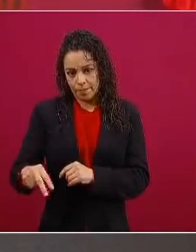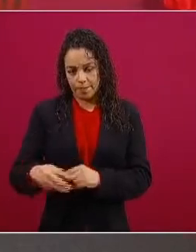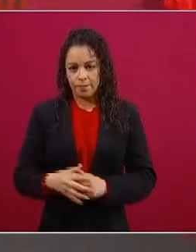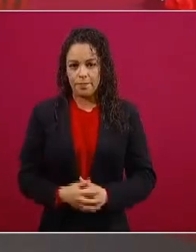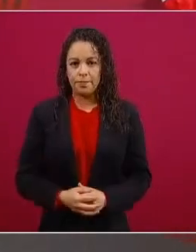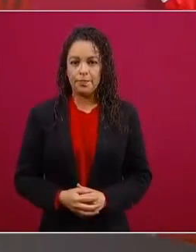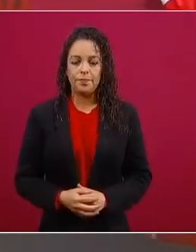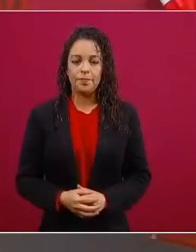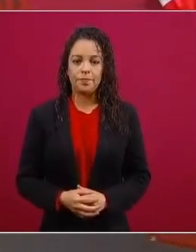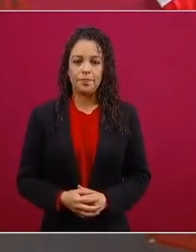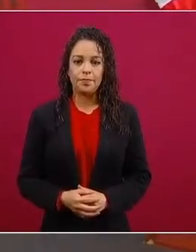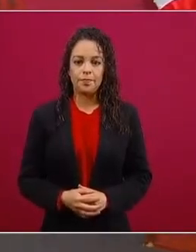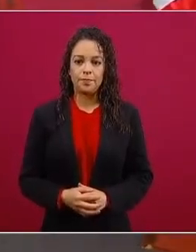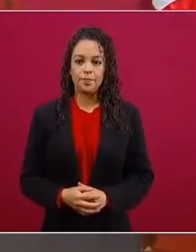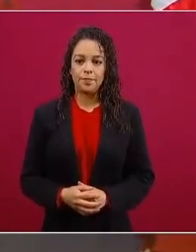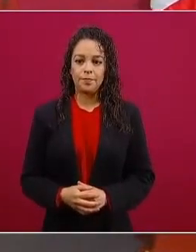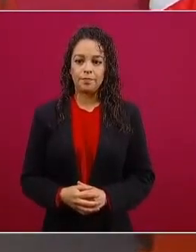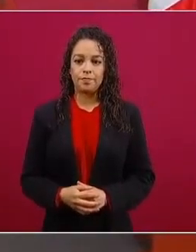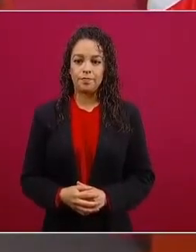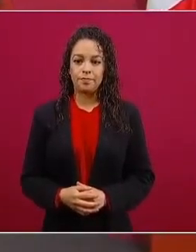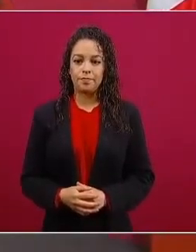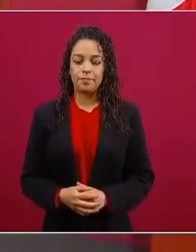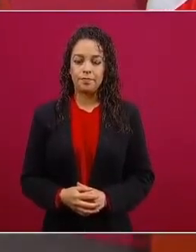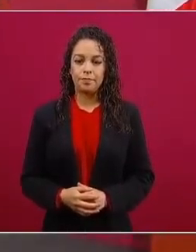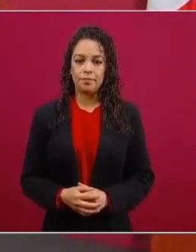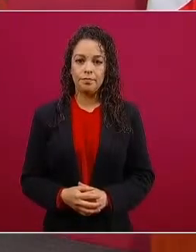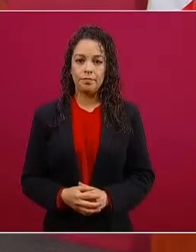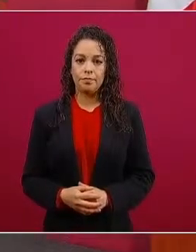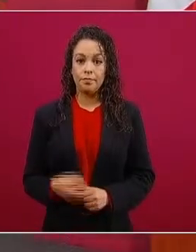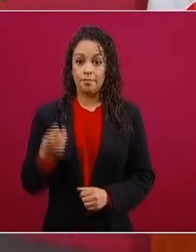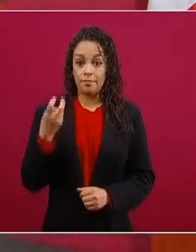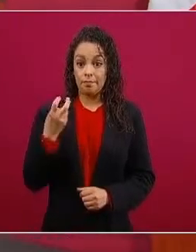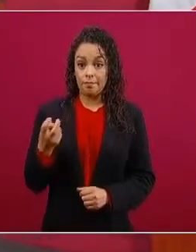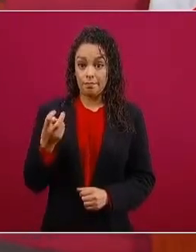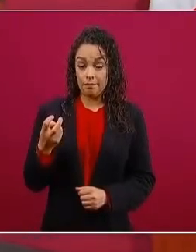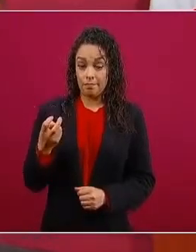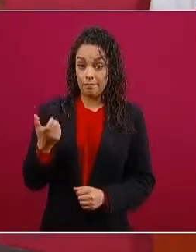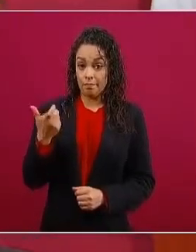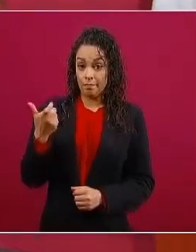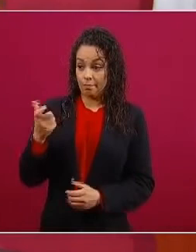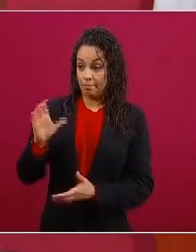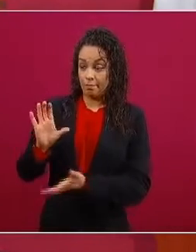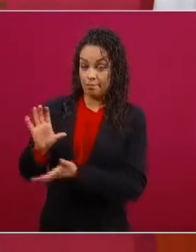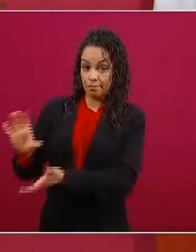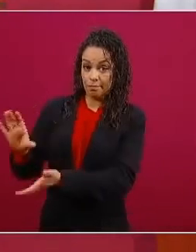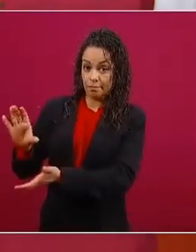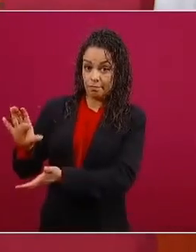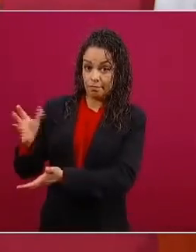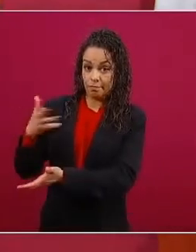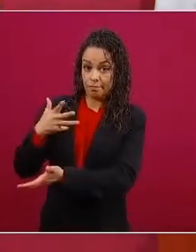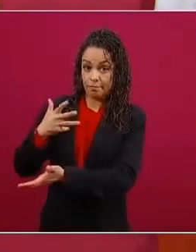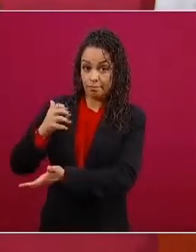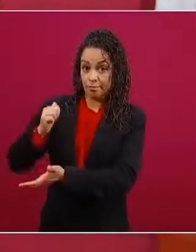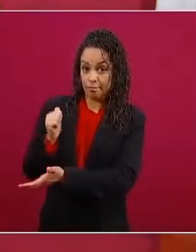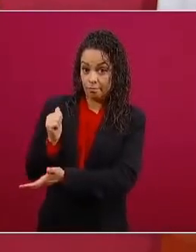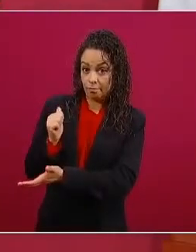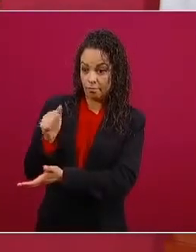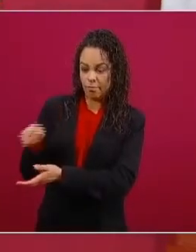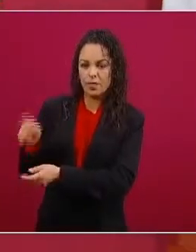que son las reservas de la nación,